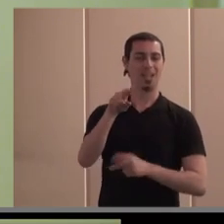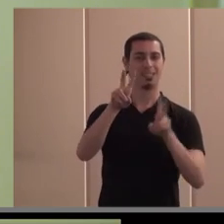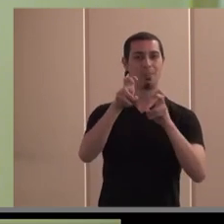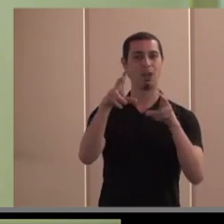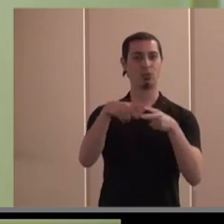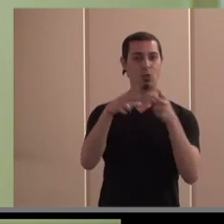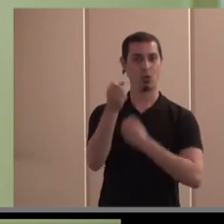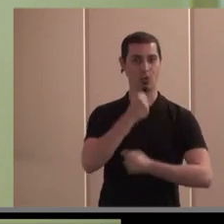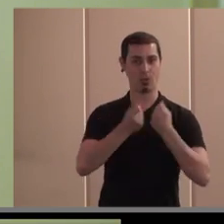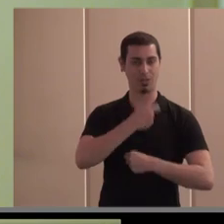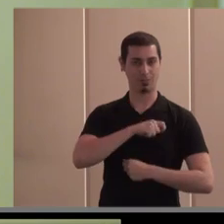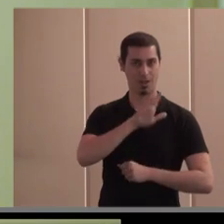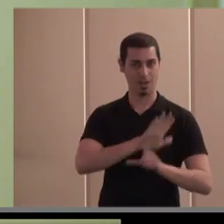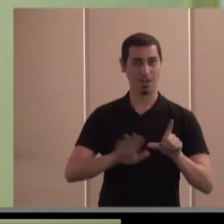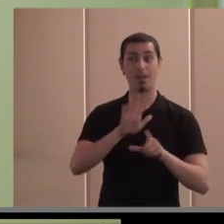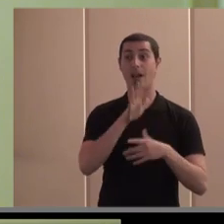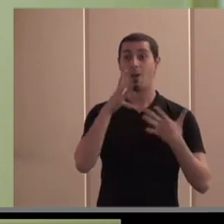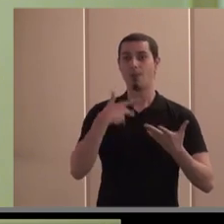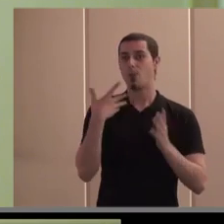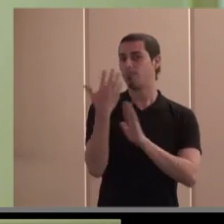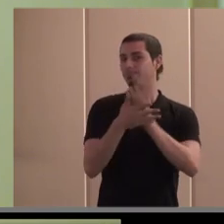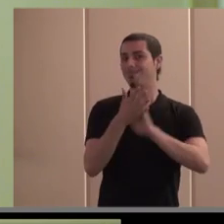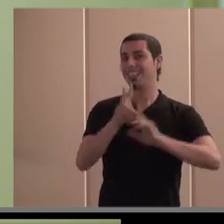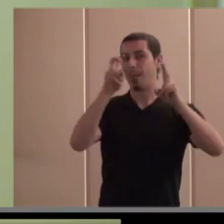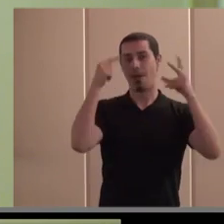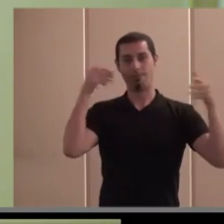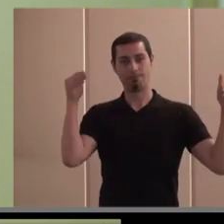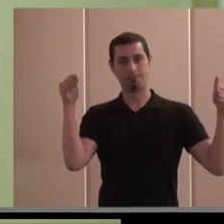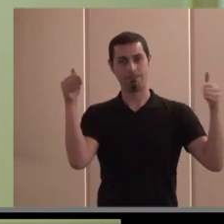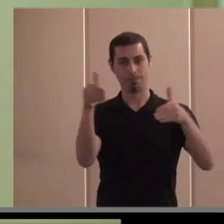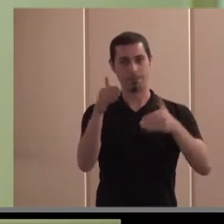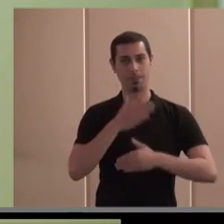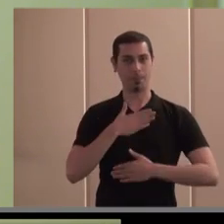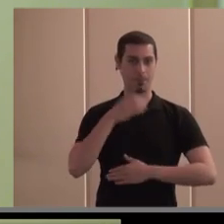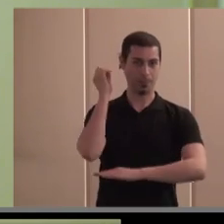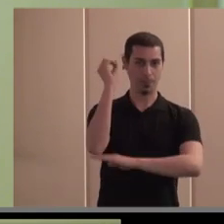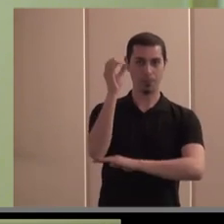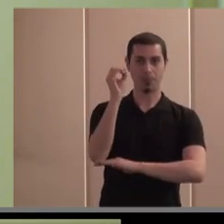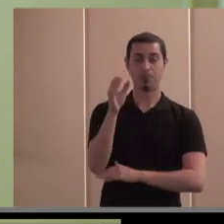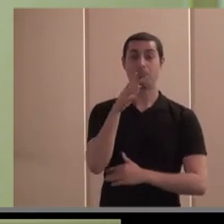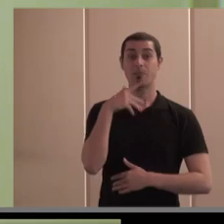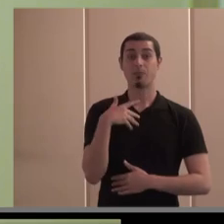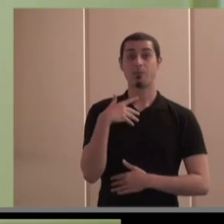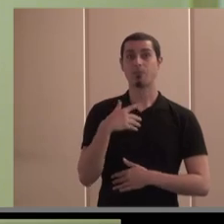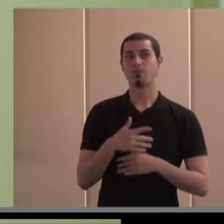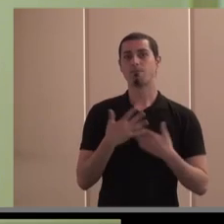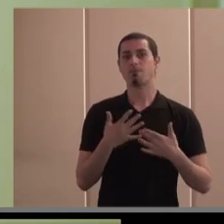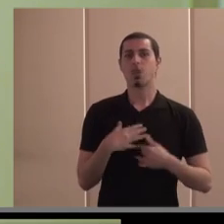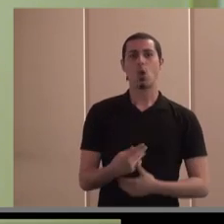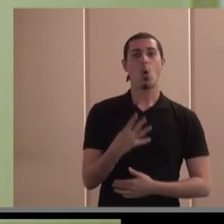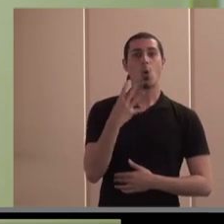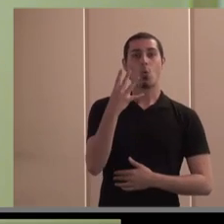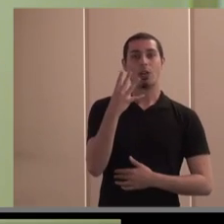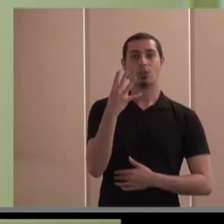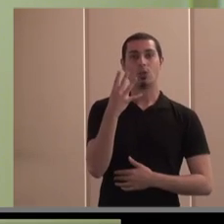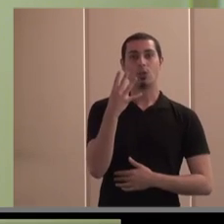escenario socioeconómico español. En esto voy a basar mi intervención en los cuatro